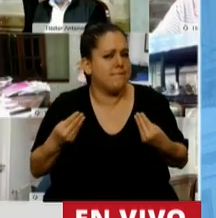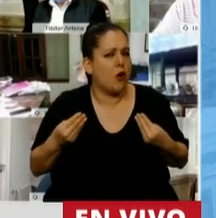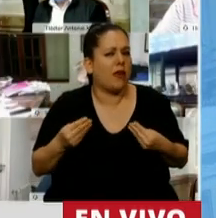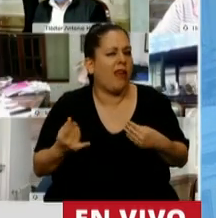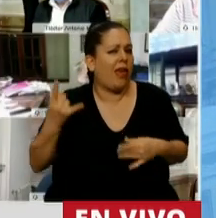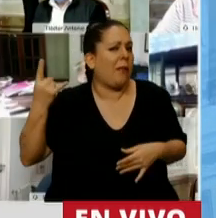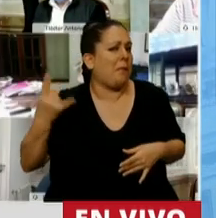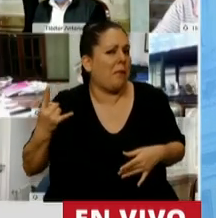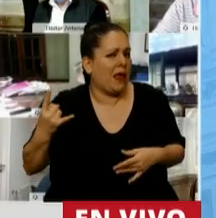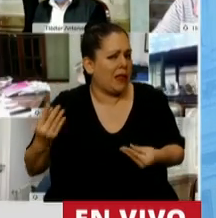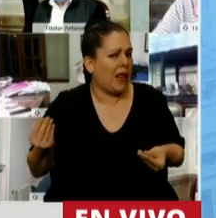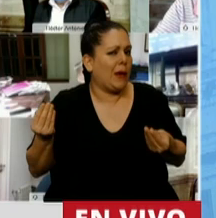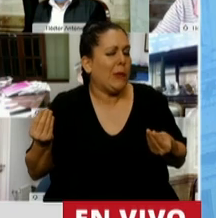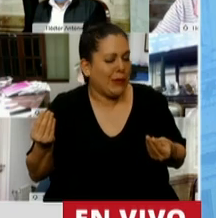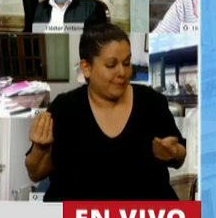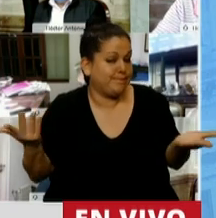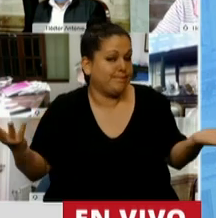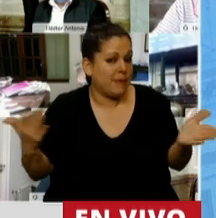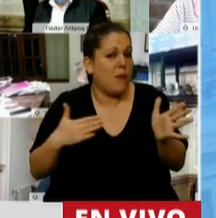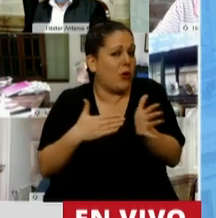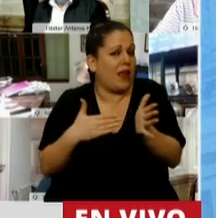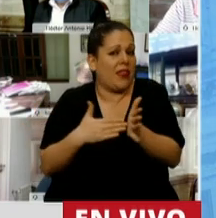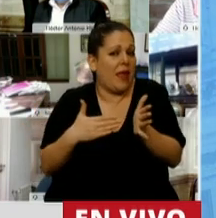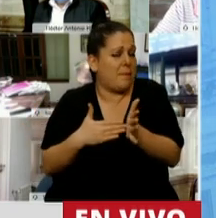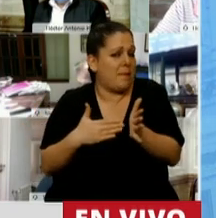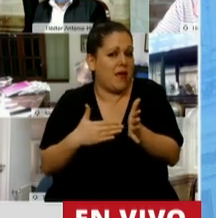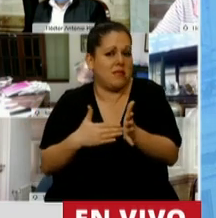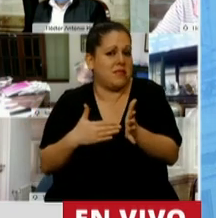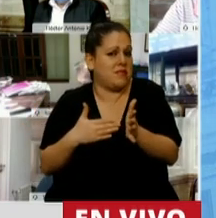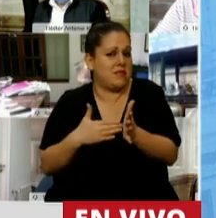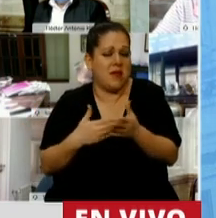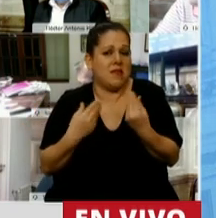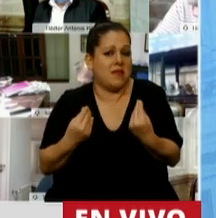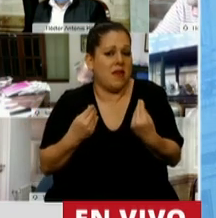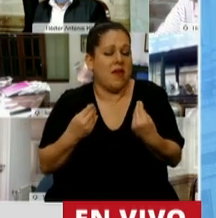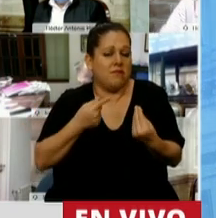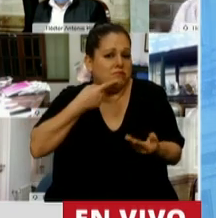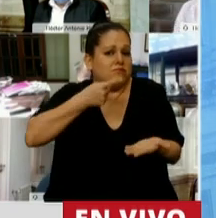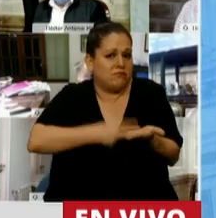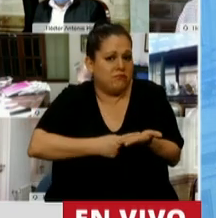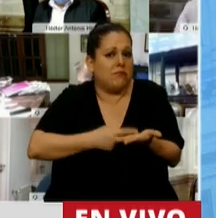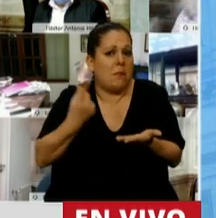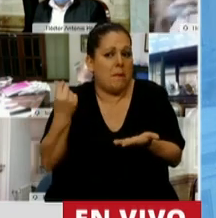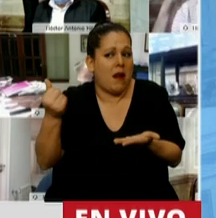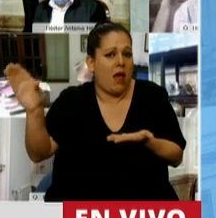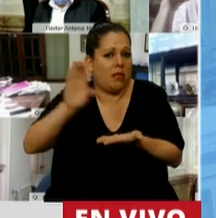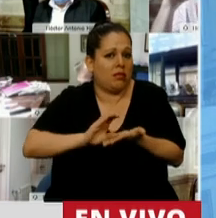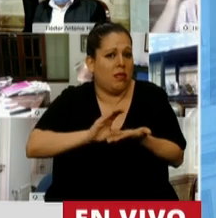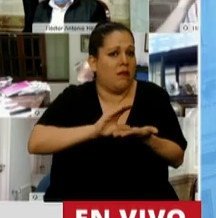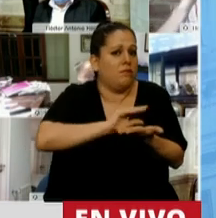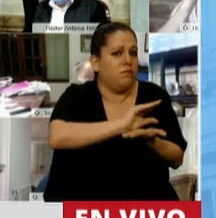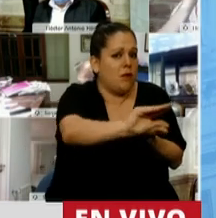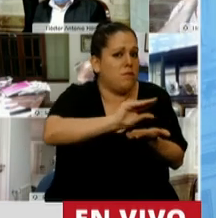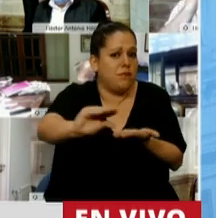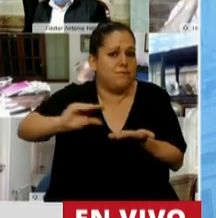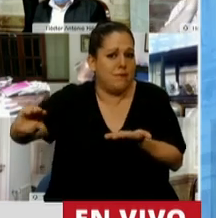una gran mentira? Porque depende, en su mayor medida, de la ejecución de las partidas. ¿Cómo se transfieren?